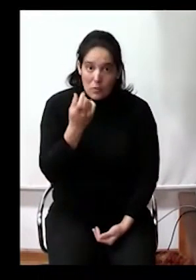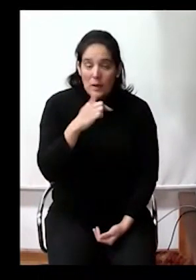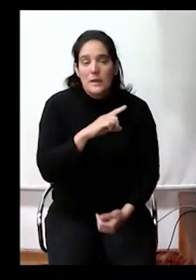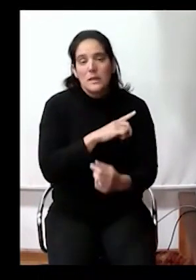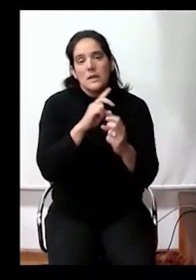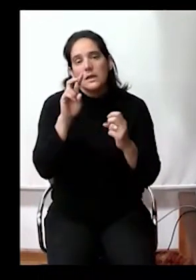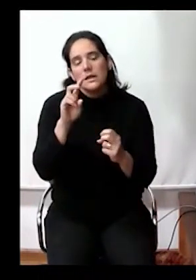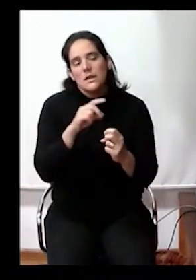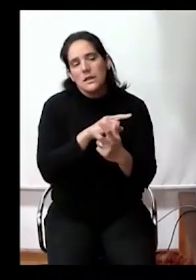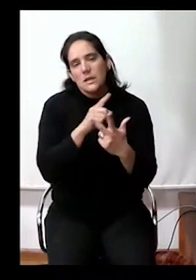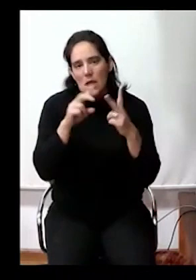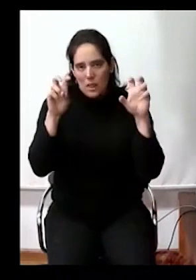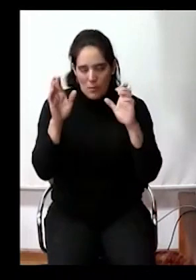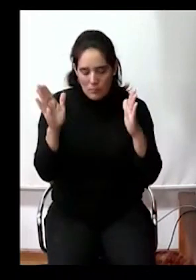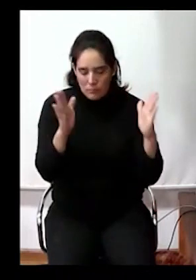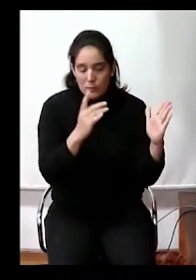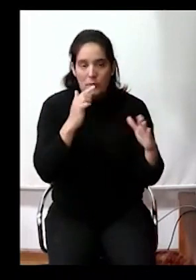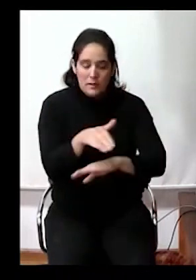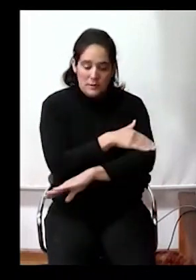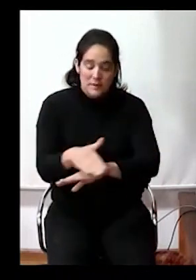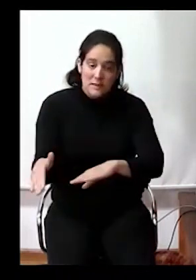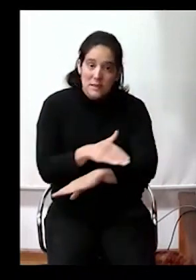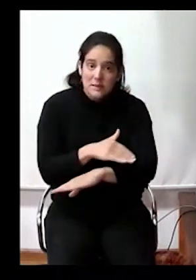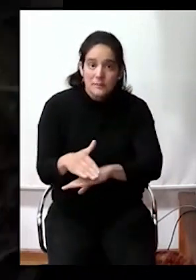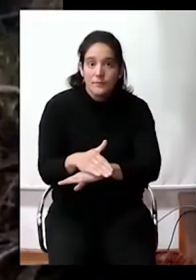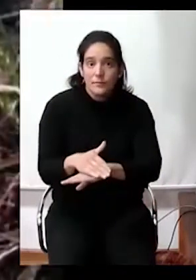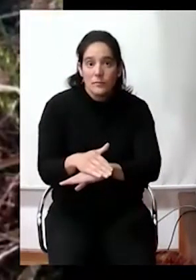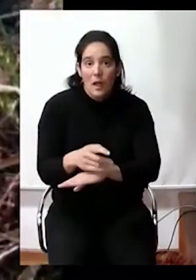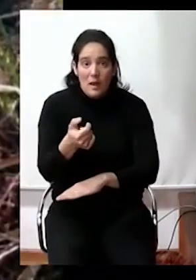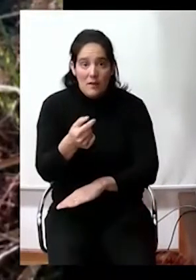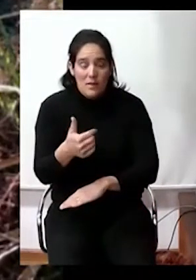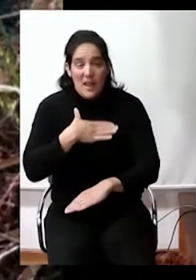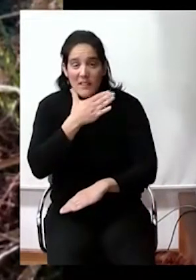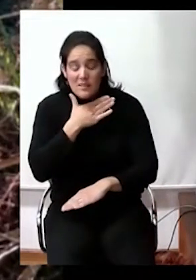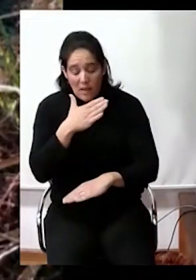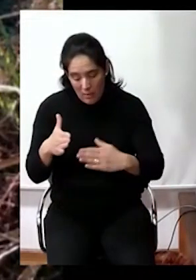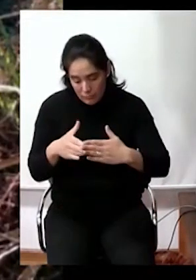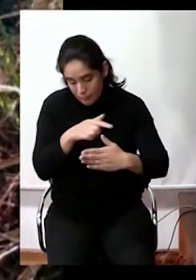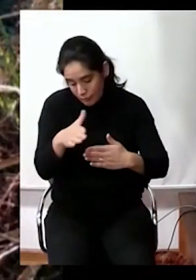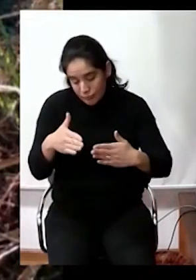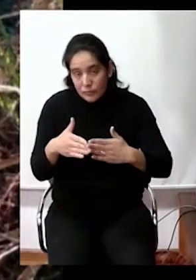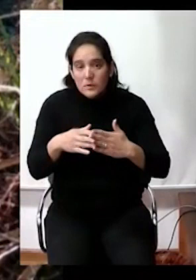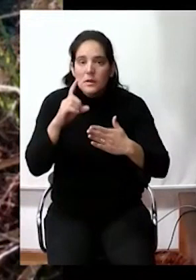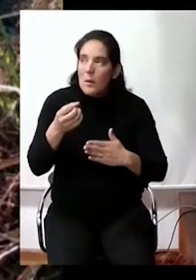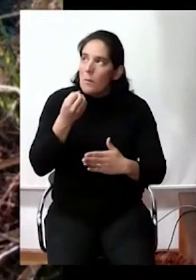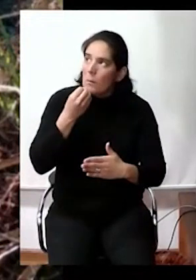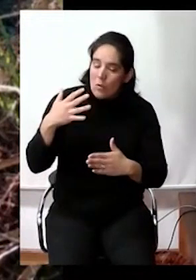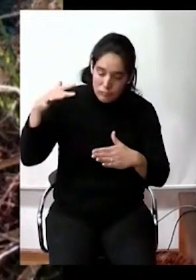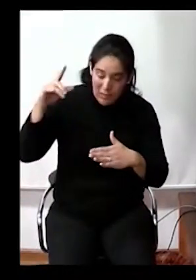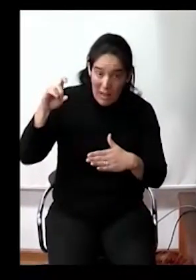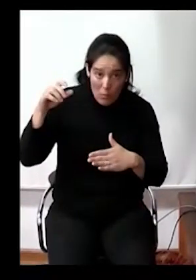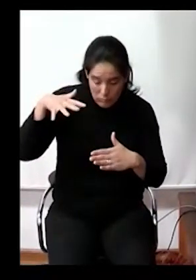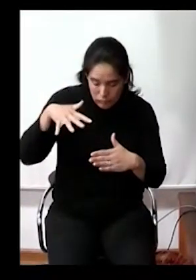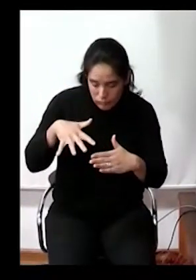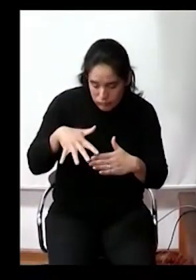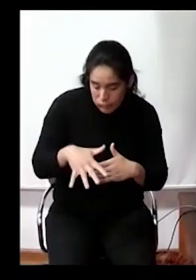tercer lugar, los vecinos de Calle Rivera y Agraciada solicitan que se mejore el canal de desagüe de los pluviales que vienen de Calle Agraciada,